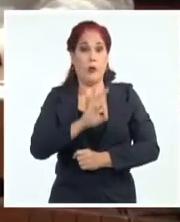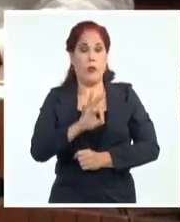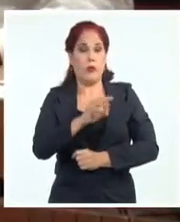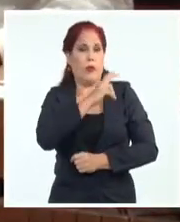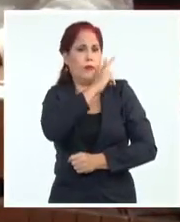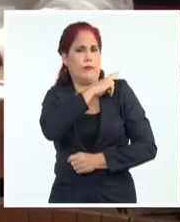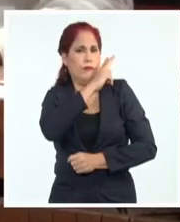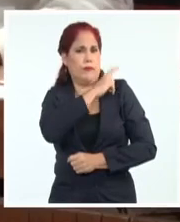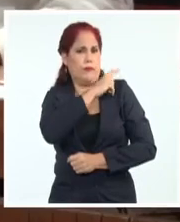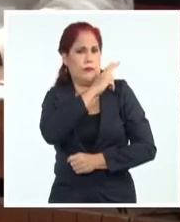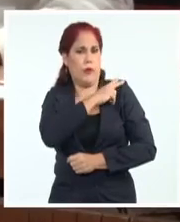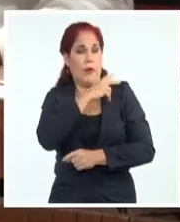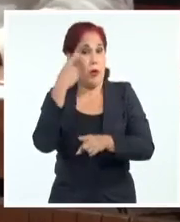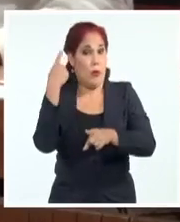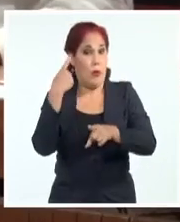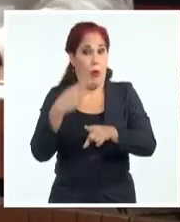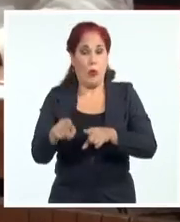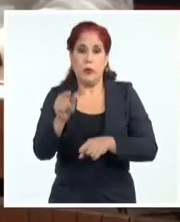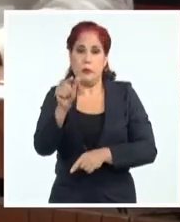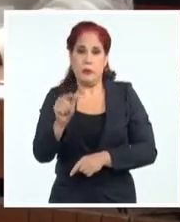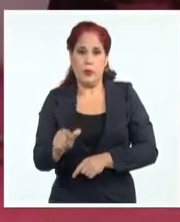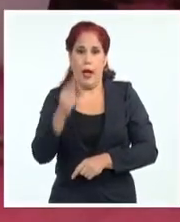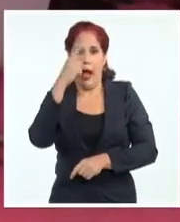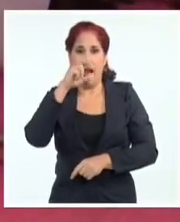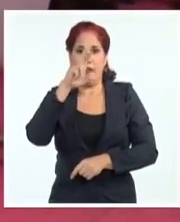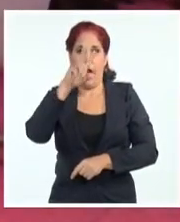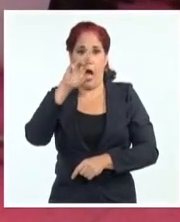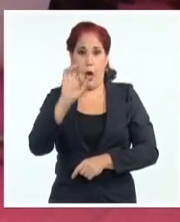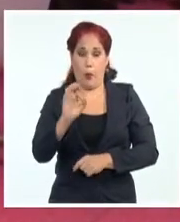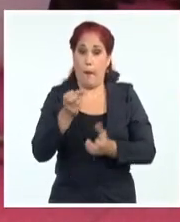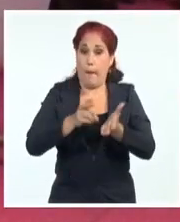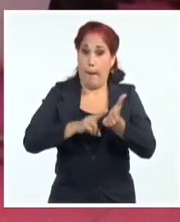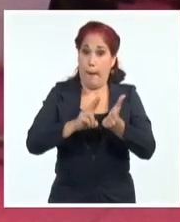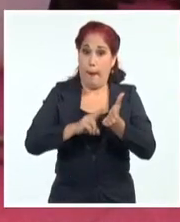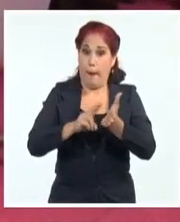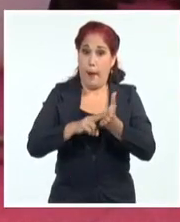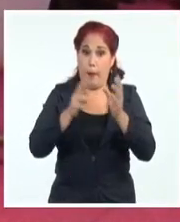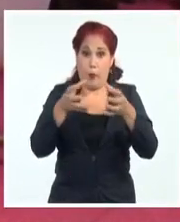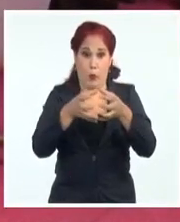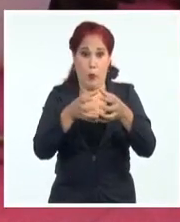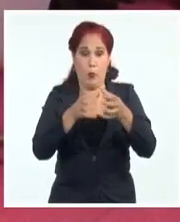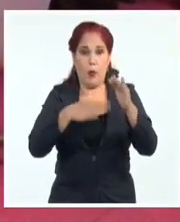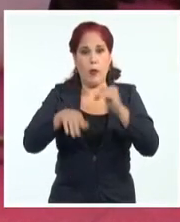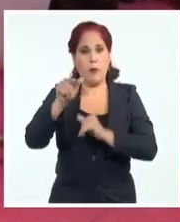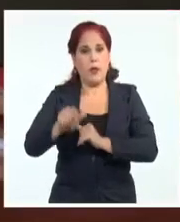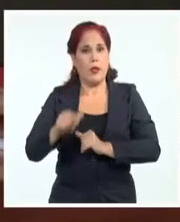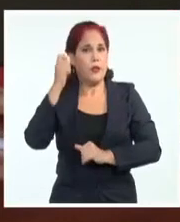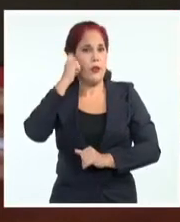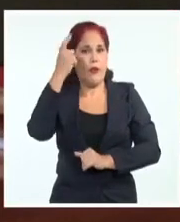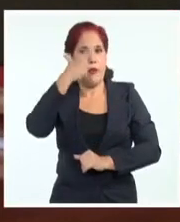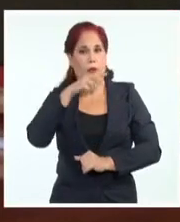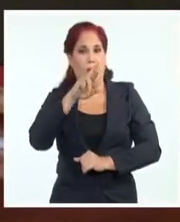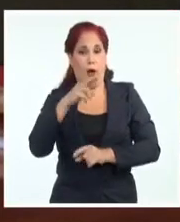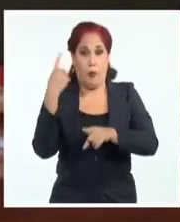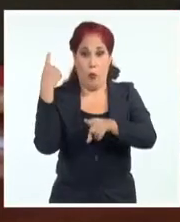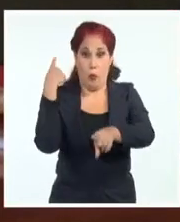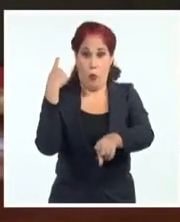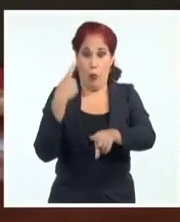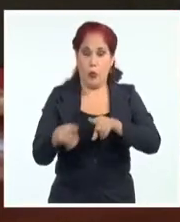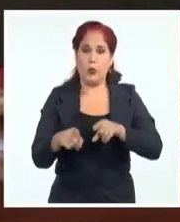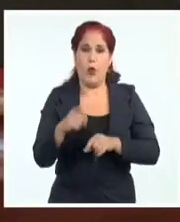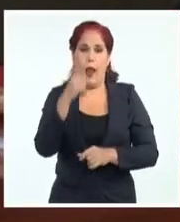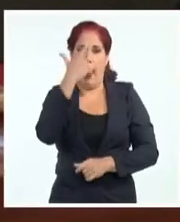Cuadros. El general de Cuerpo de Ejército Álvaro López Miera, miembro del Buro Político y ministro de las FARC. El general de División A,